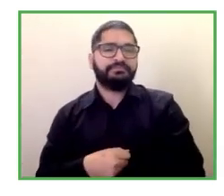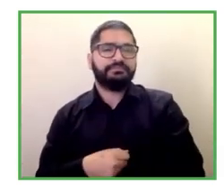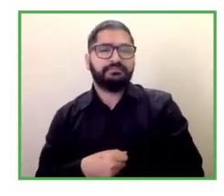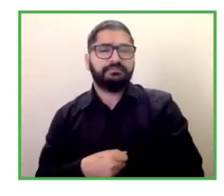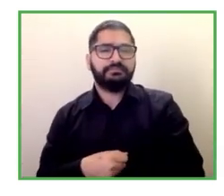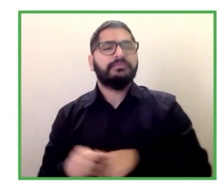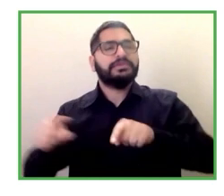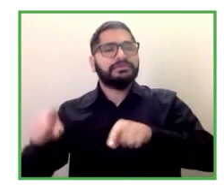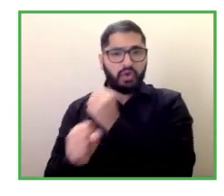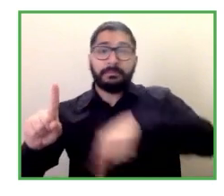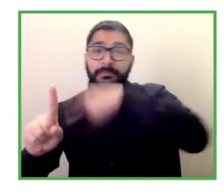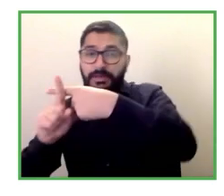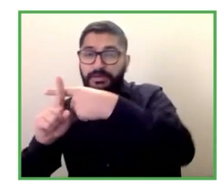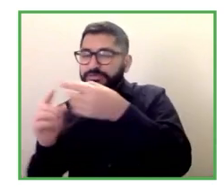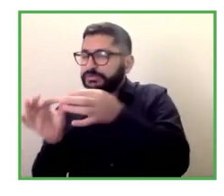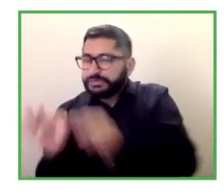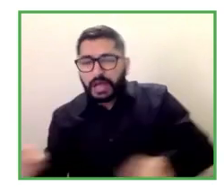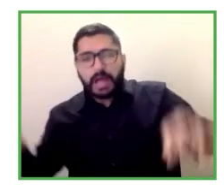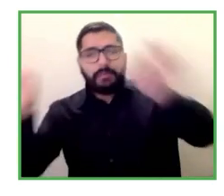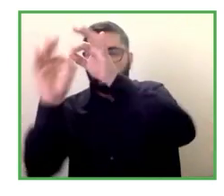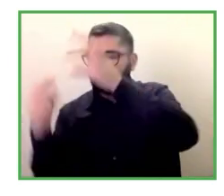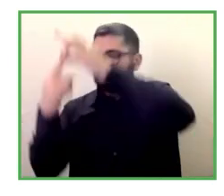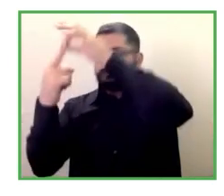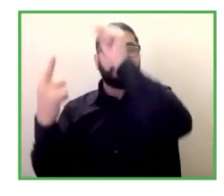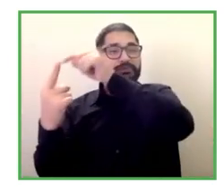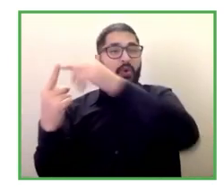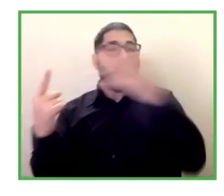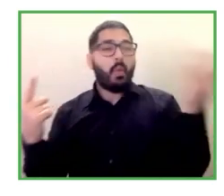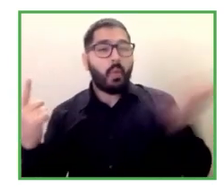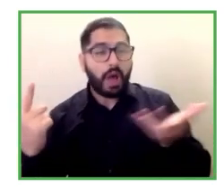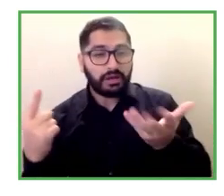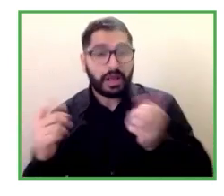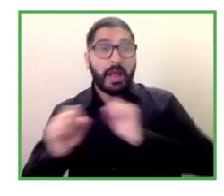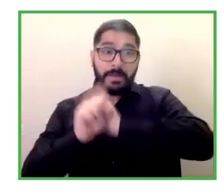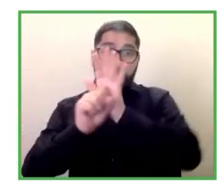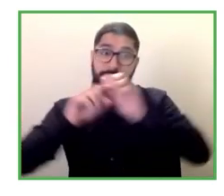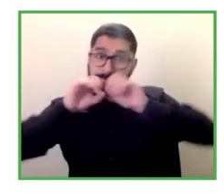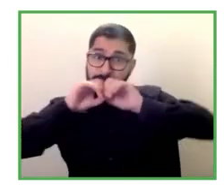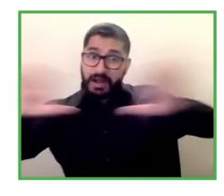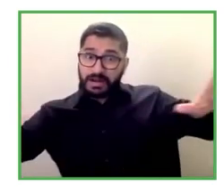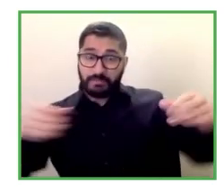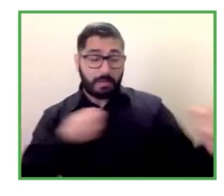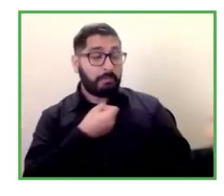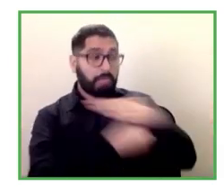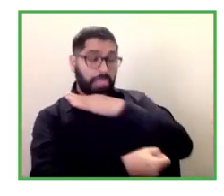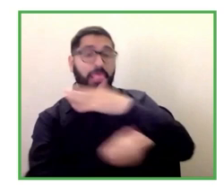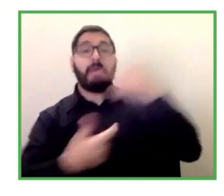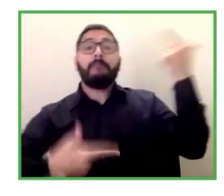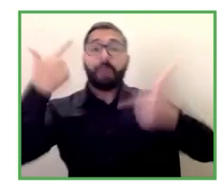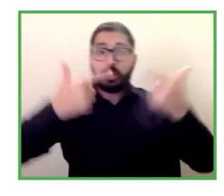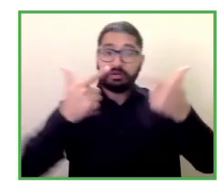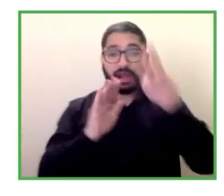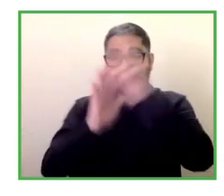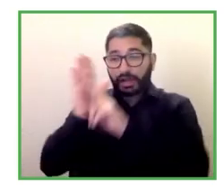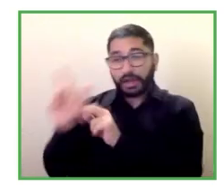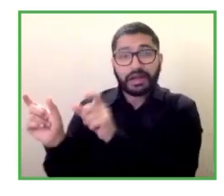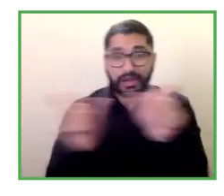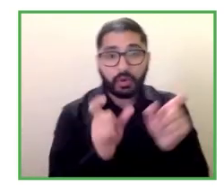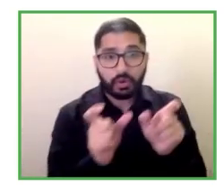y con las políticas de recuperación y básicamente dice que el trabajo entrega a los